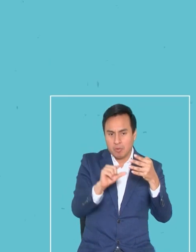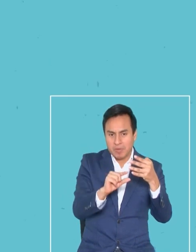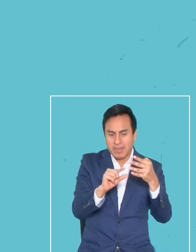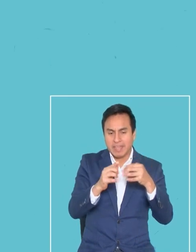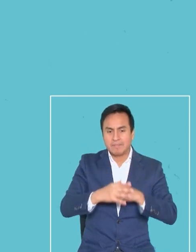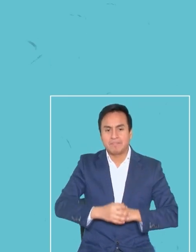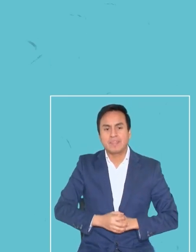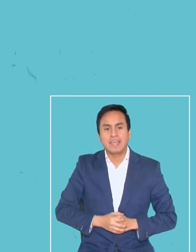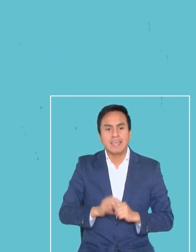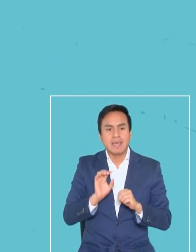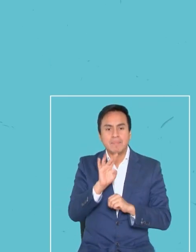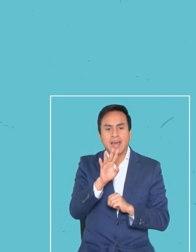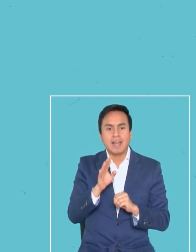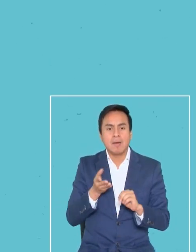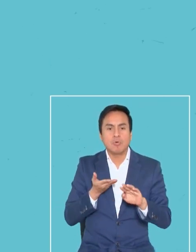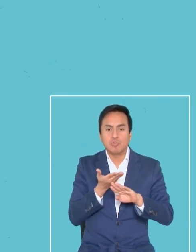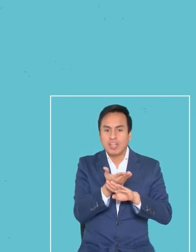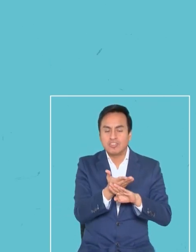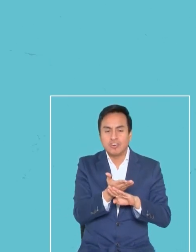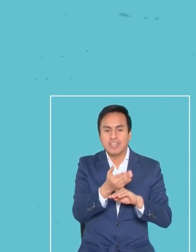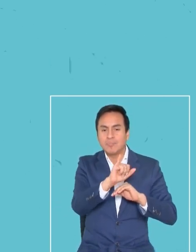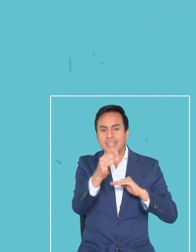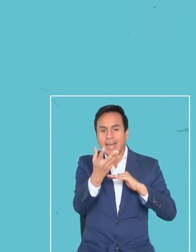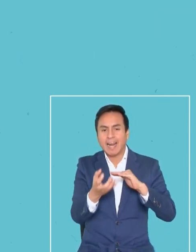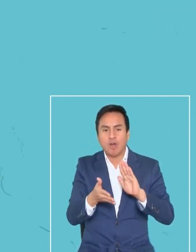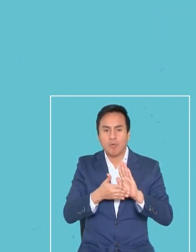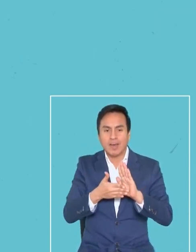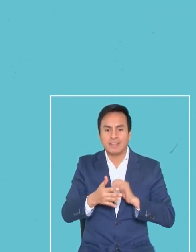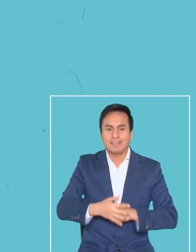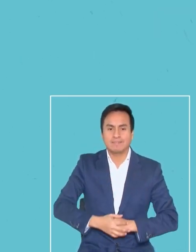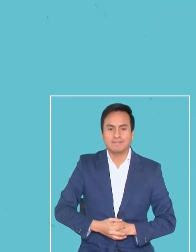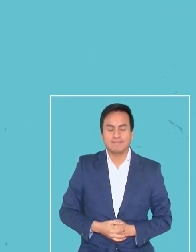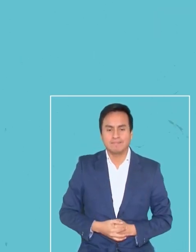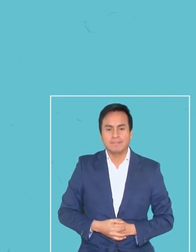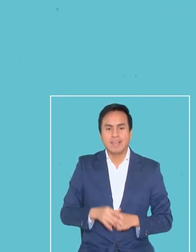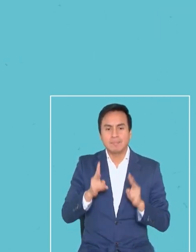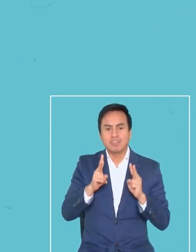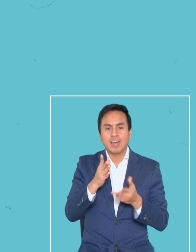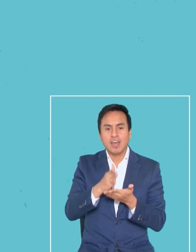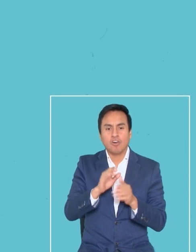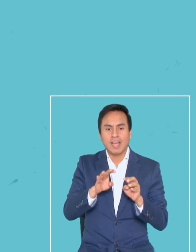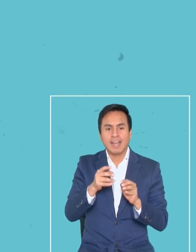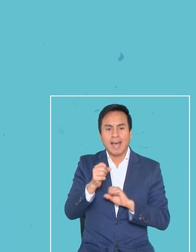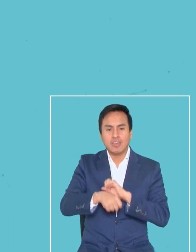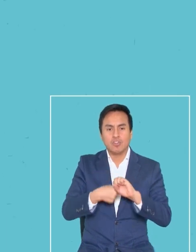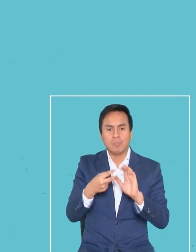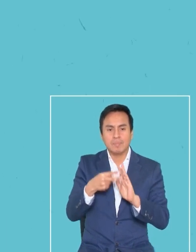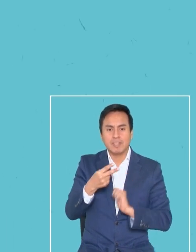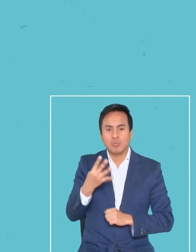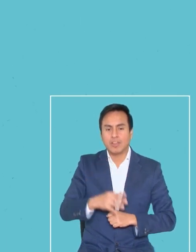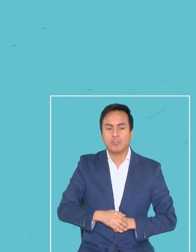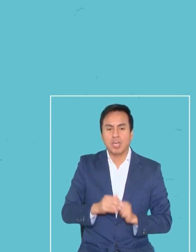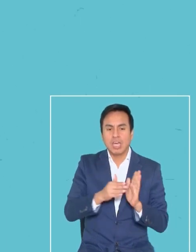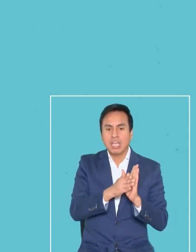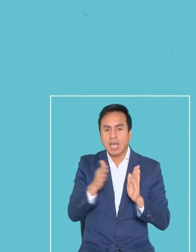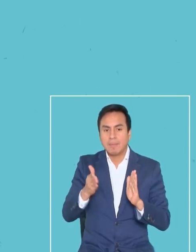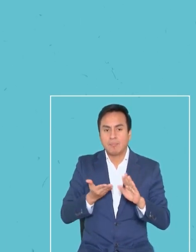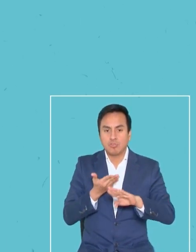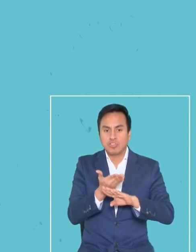de la más a la menos preferida y enviar tu postulación y descargar tu comprobante. Admisión Escolar 2024,